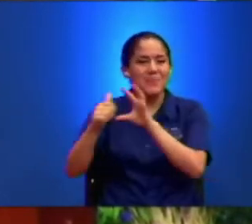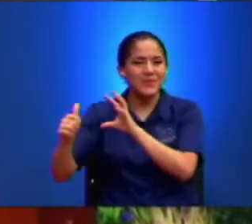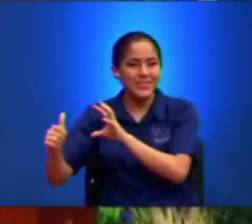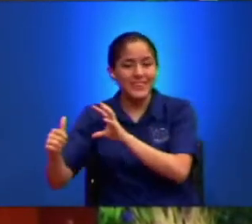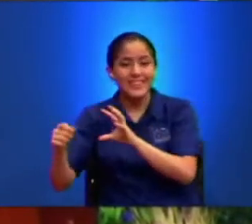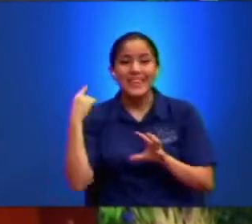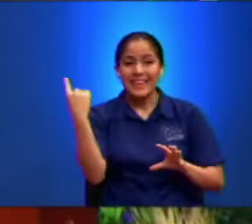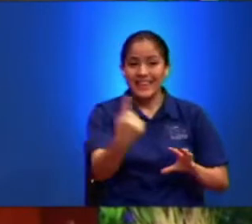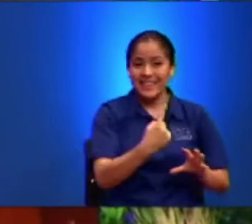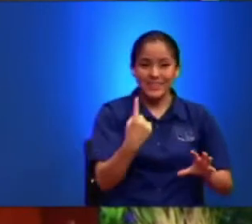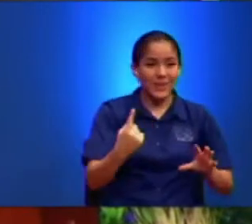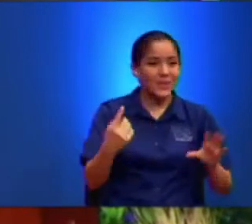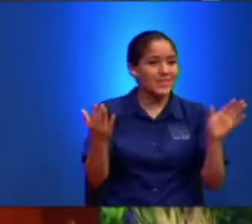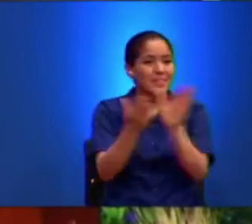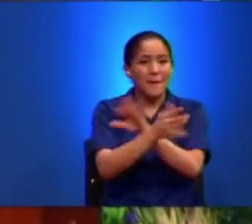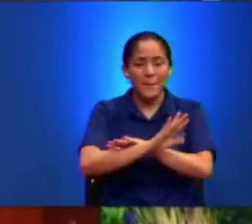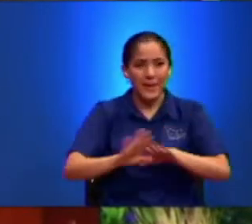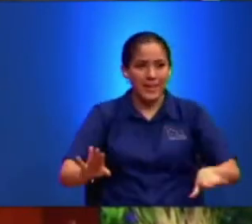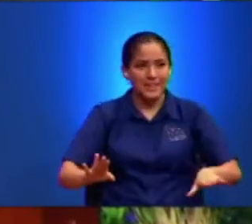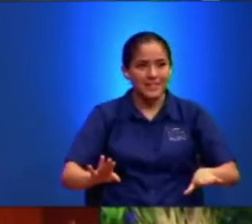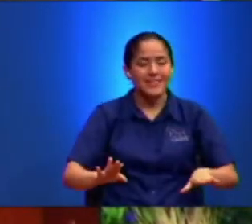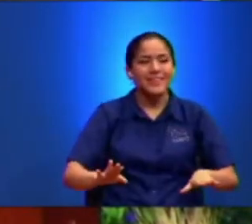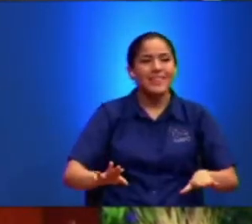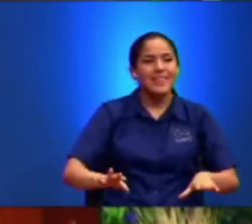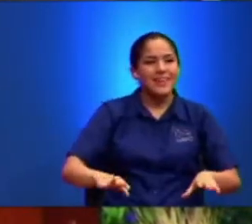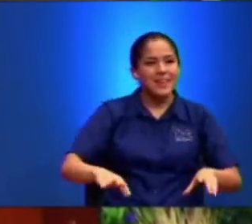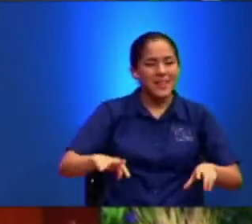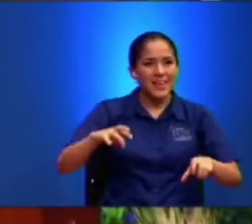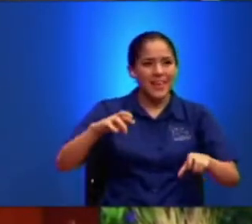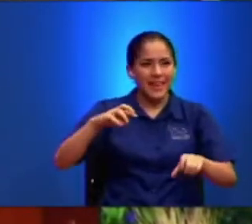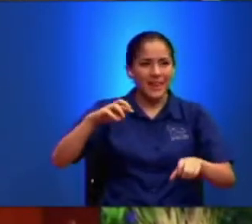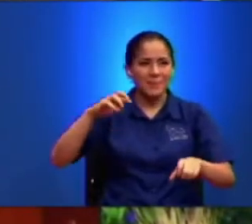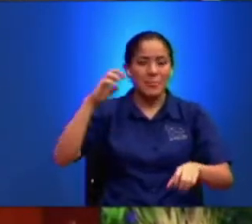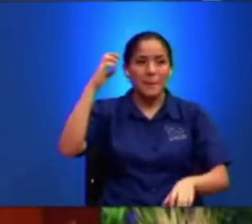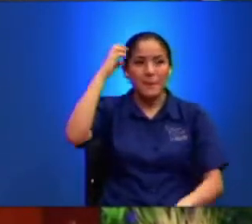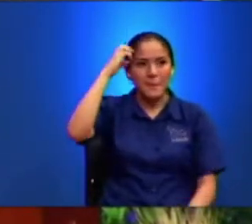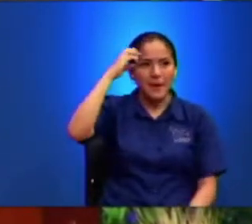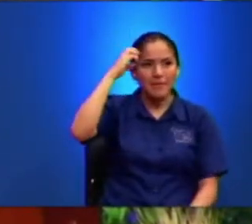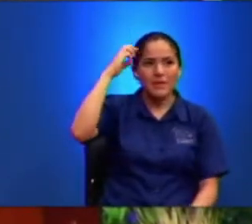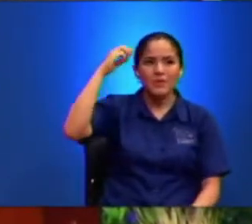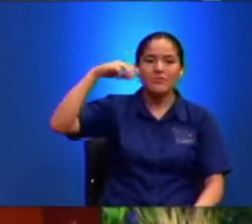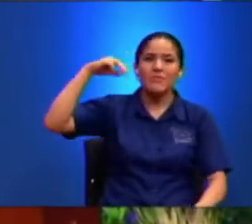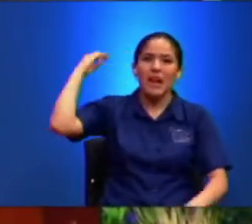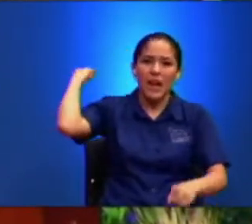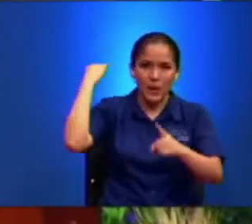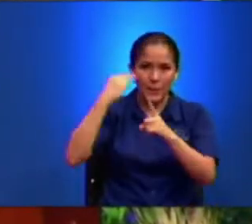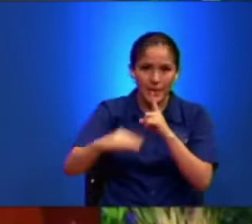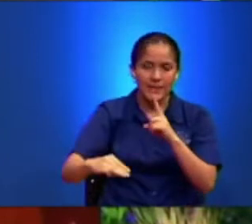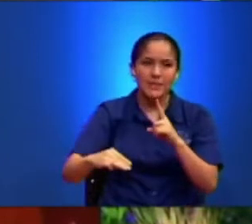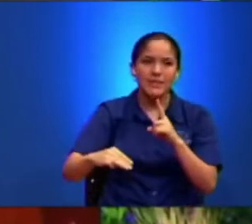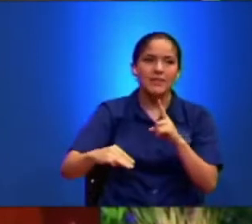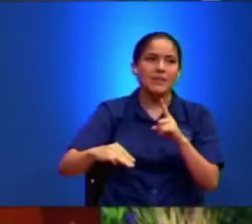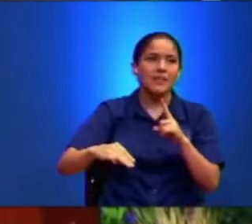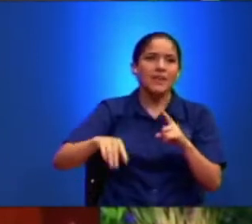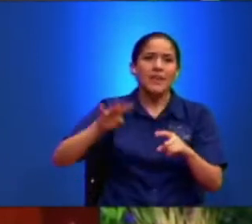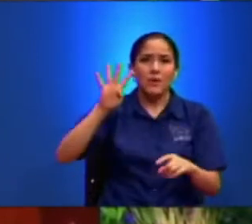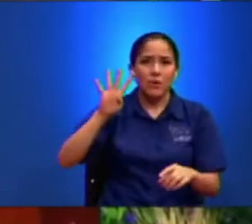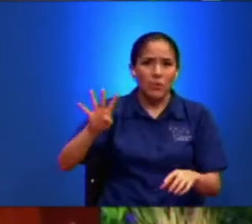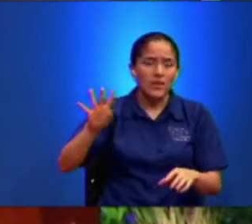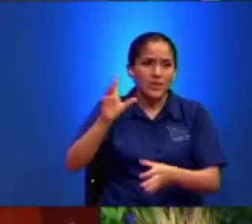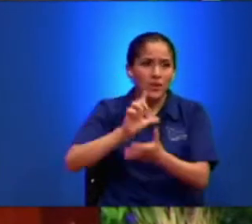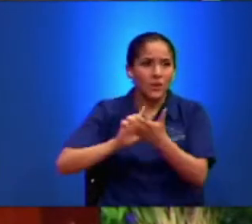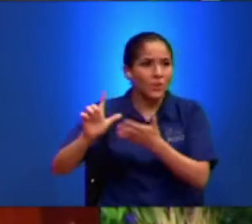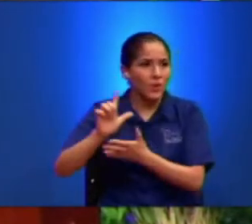A Pablo Le Quitan La Cabeza Nerón Y Hay Cuatro Tumbas Que Han Encontrado De Pablo Y Ninguna